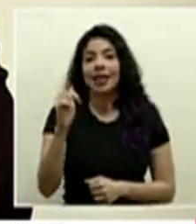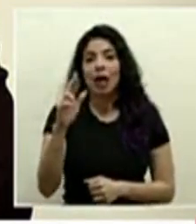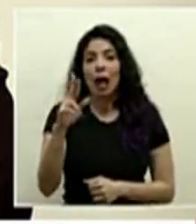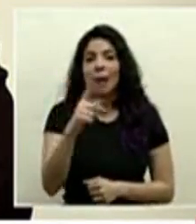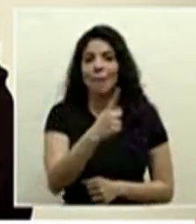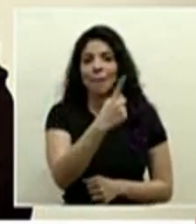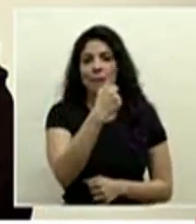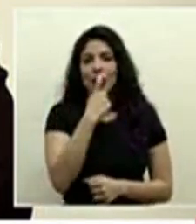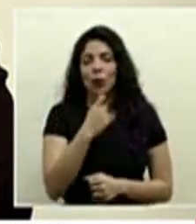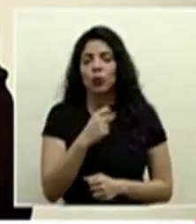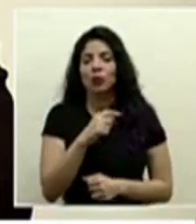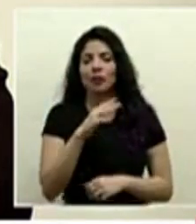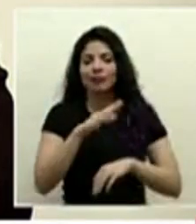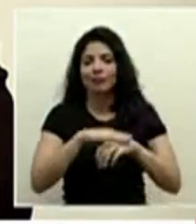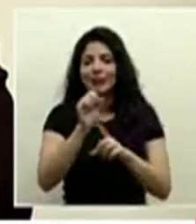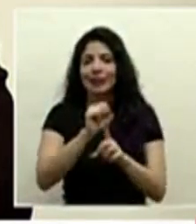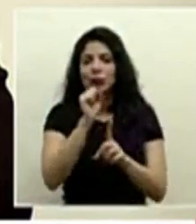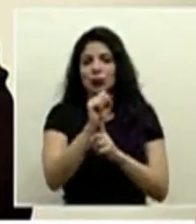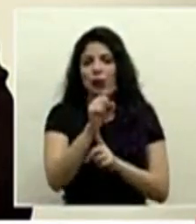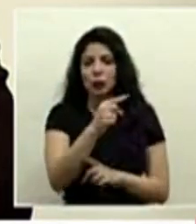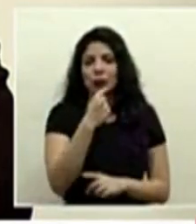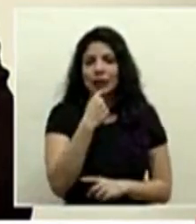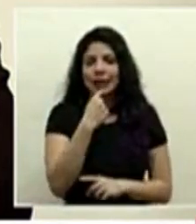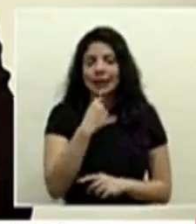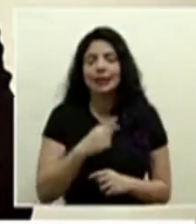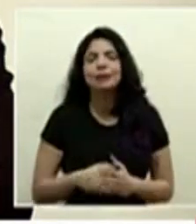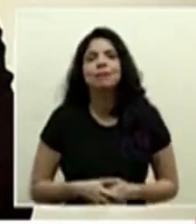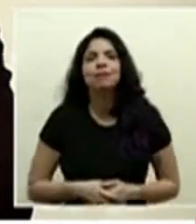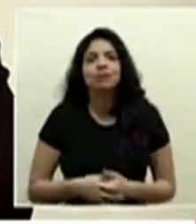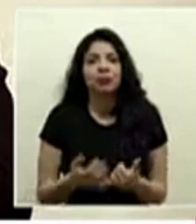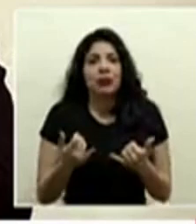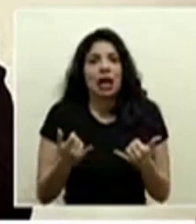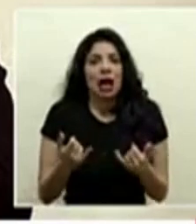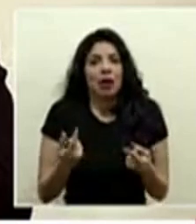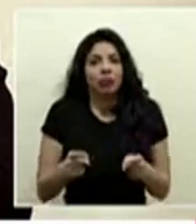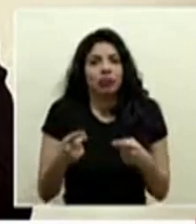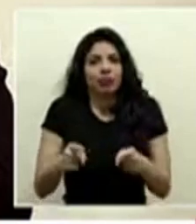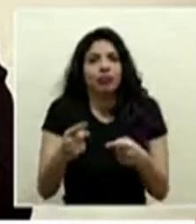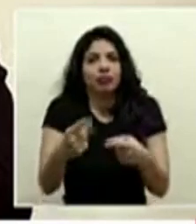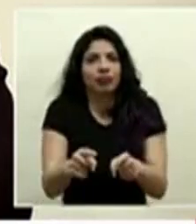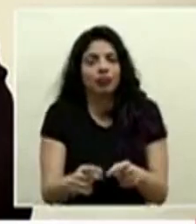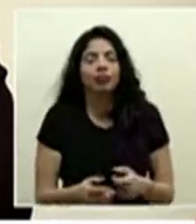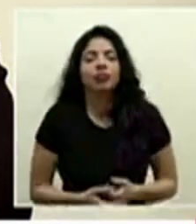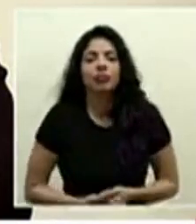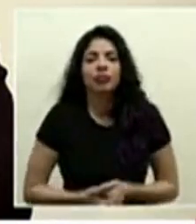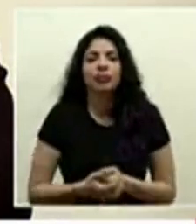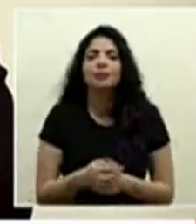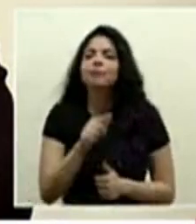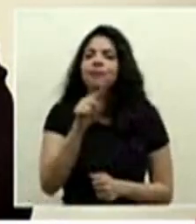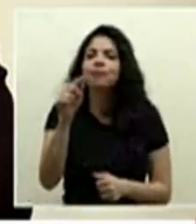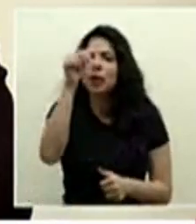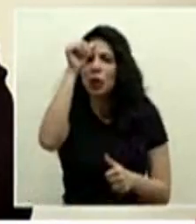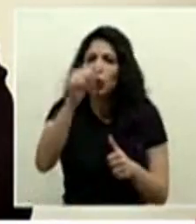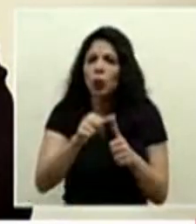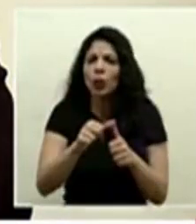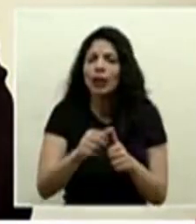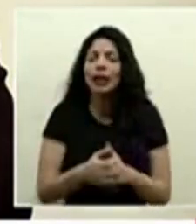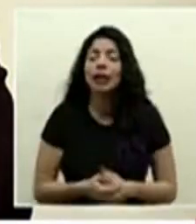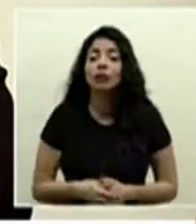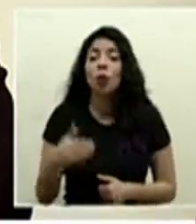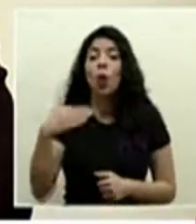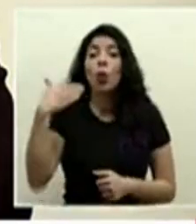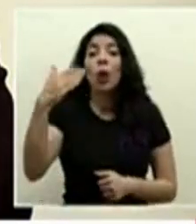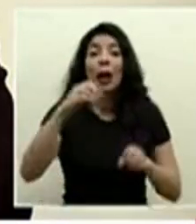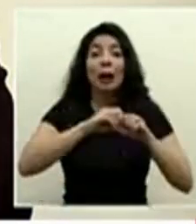que usted indica que se está dando en estos momentos recordemos en una